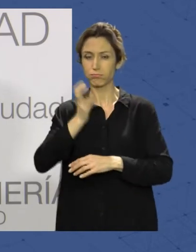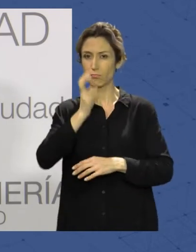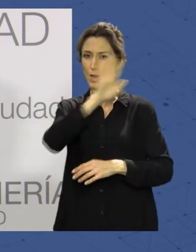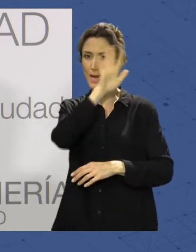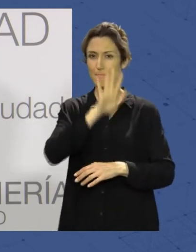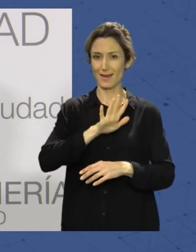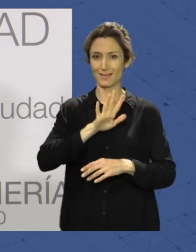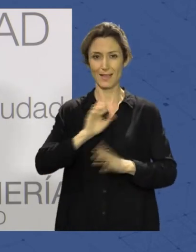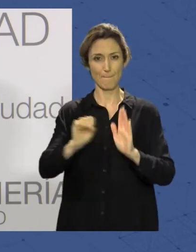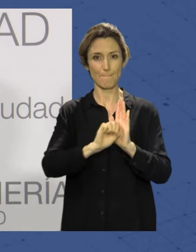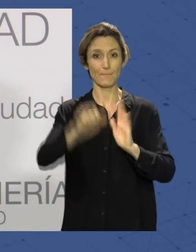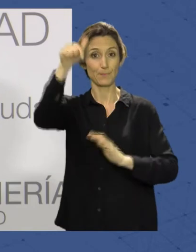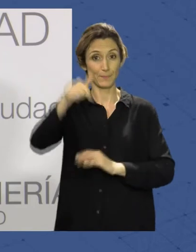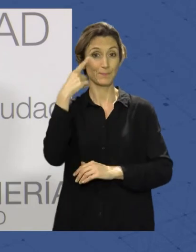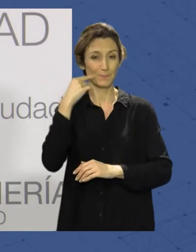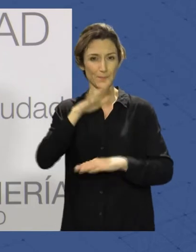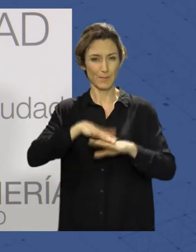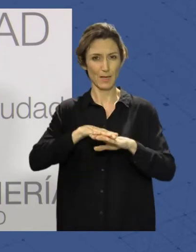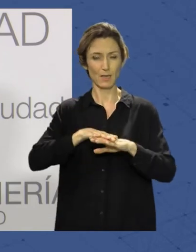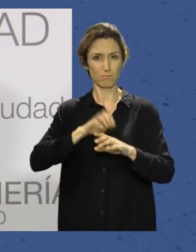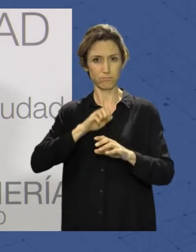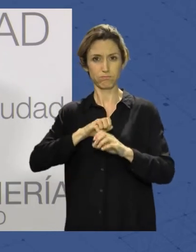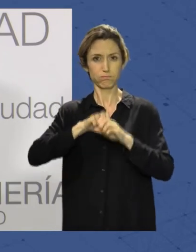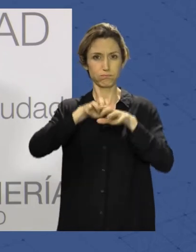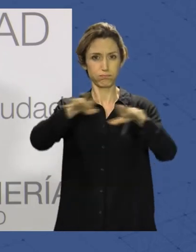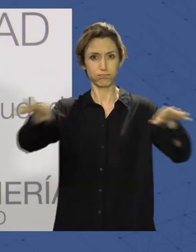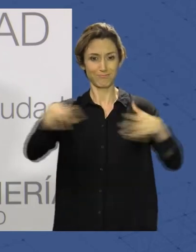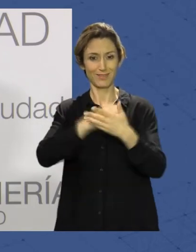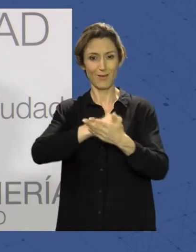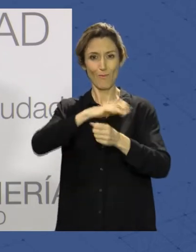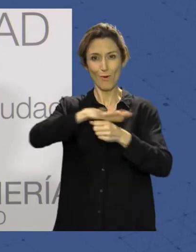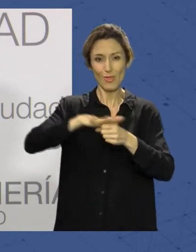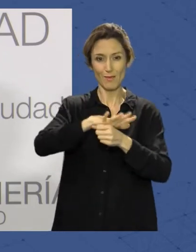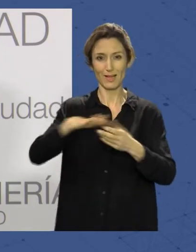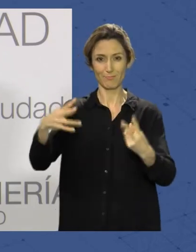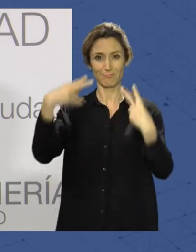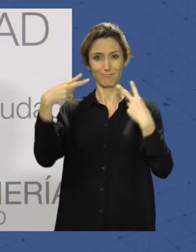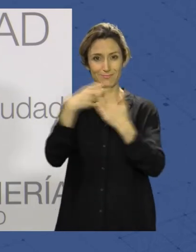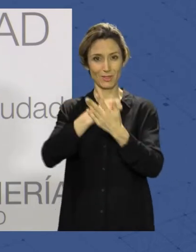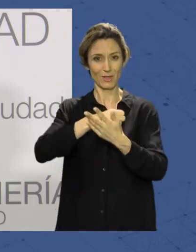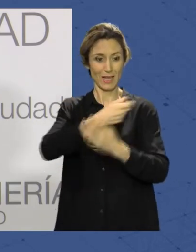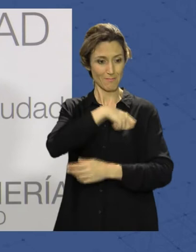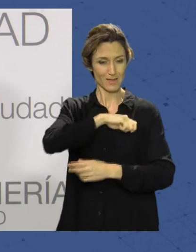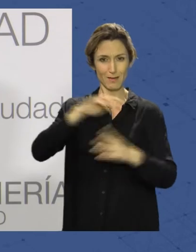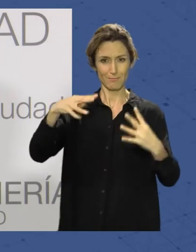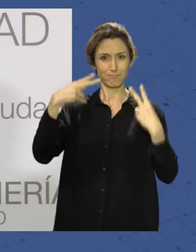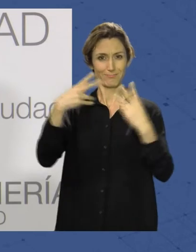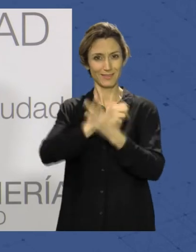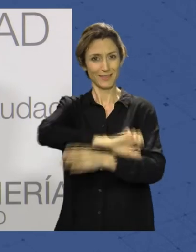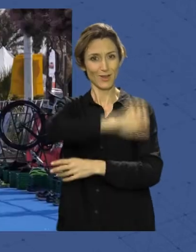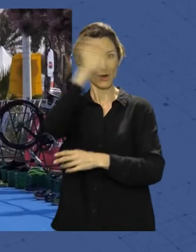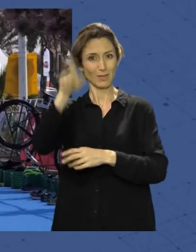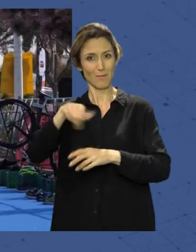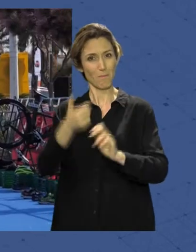marca de Almería, que traspase a nuestra provincia, que esté para toda España y para toda Europa, y que tengamos ese referente en